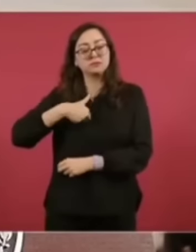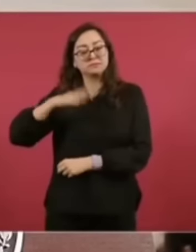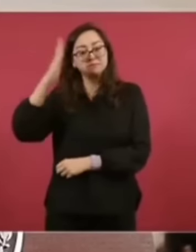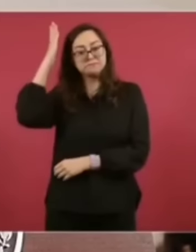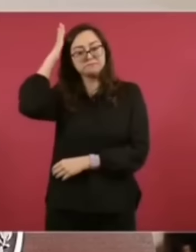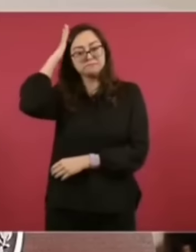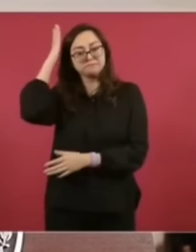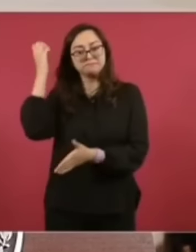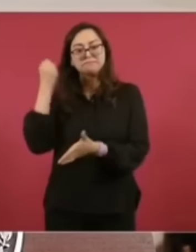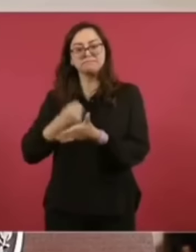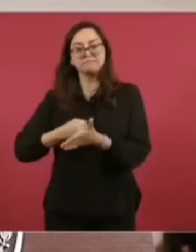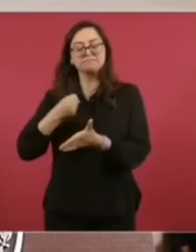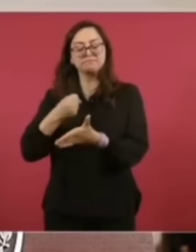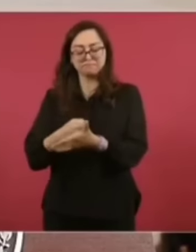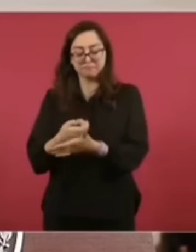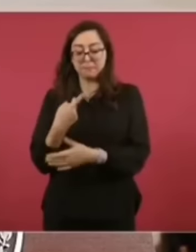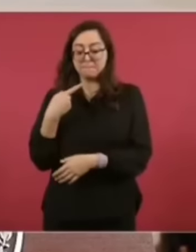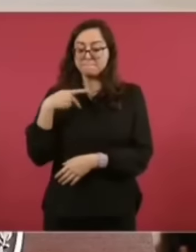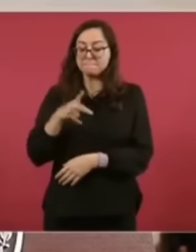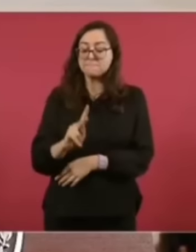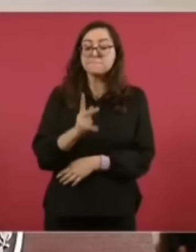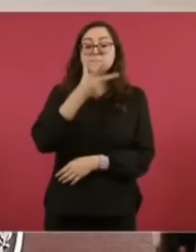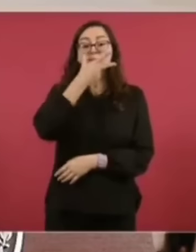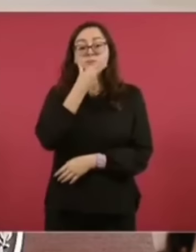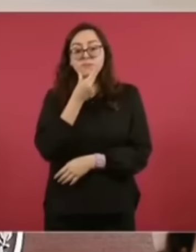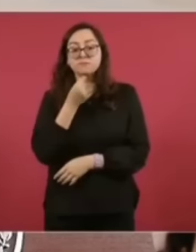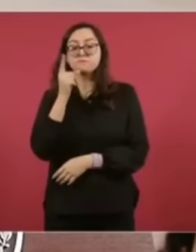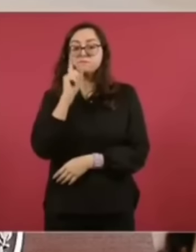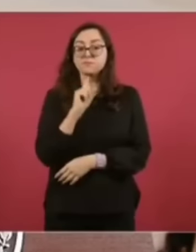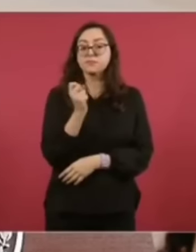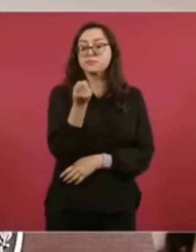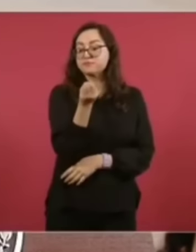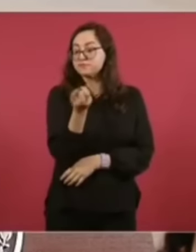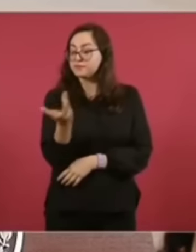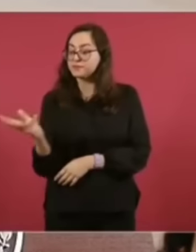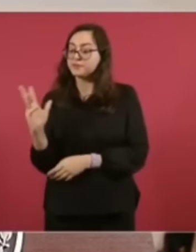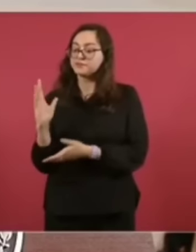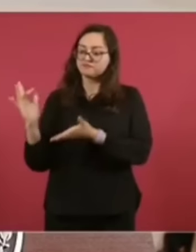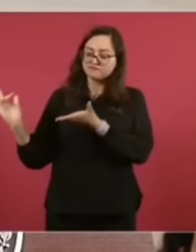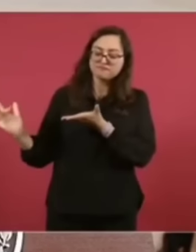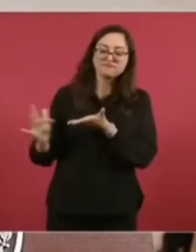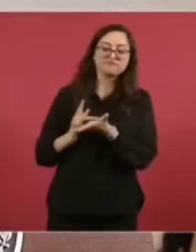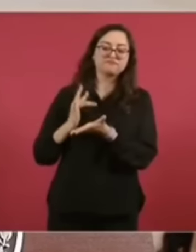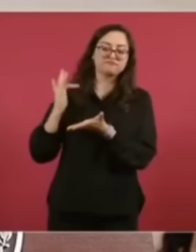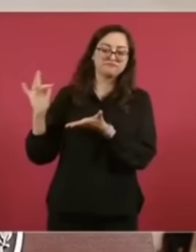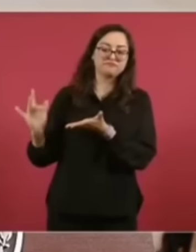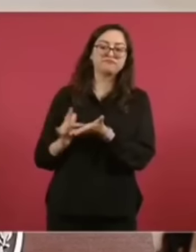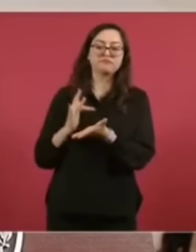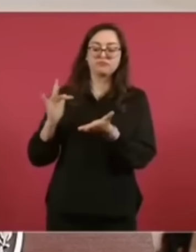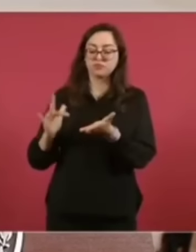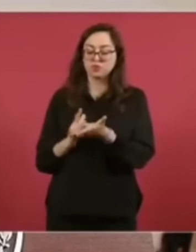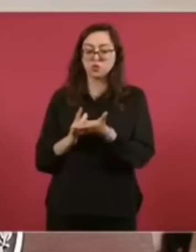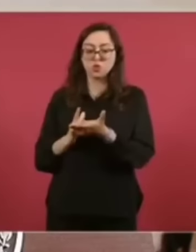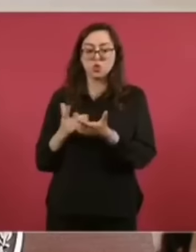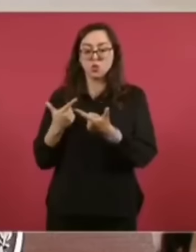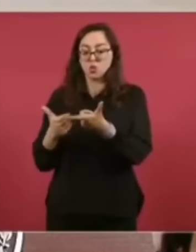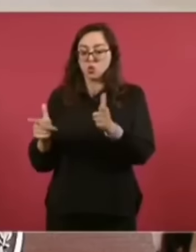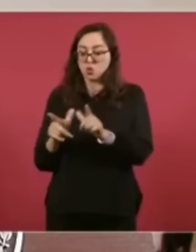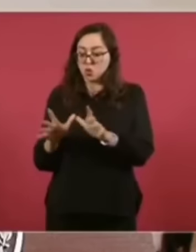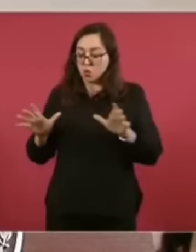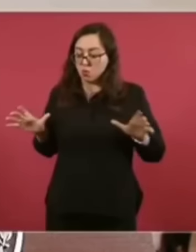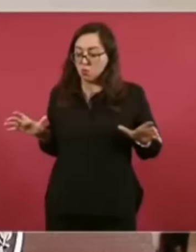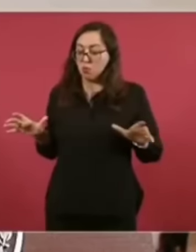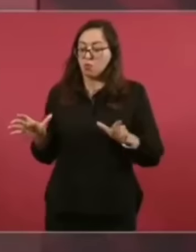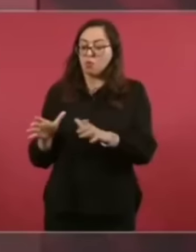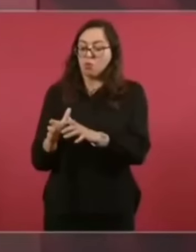pero fui apoyado por hombres y mujeres que forjaron una voluntad colectiva dispuesta a